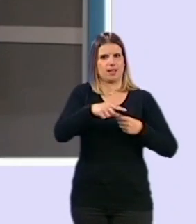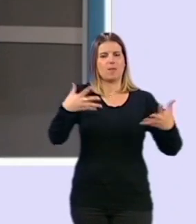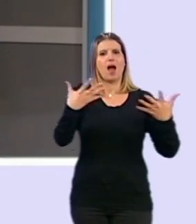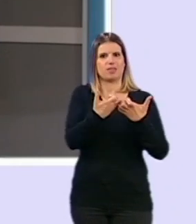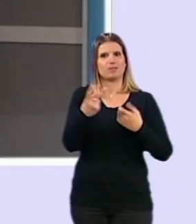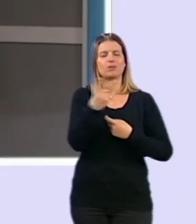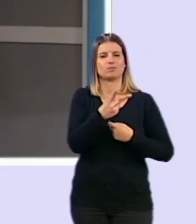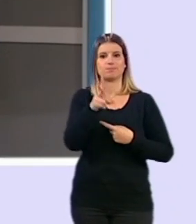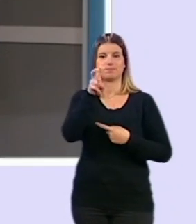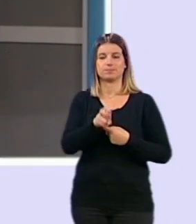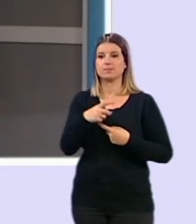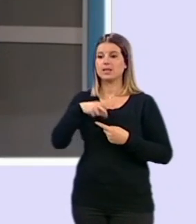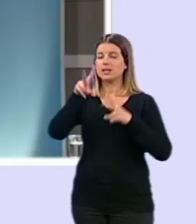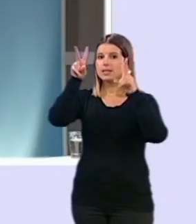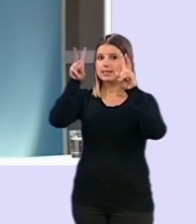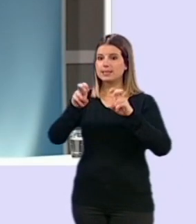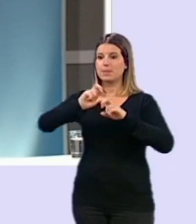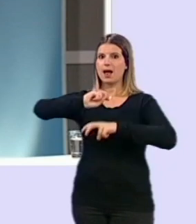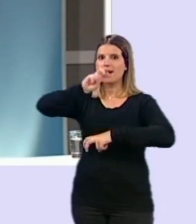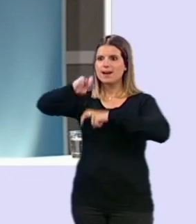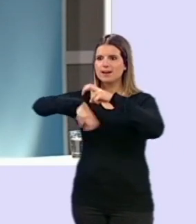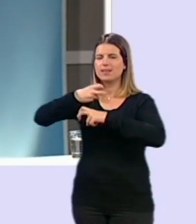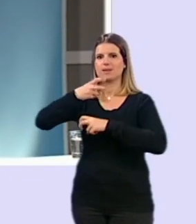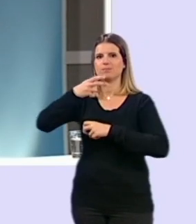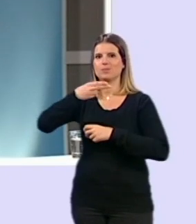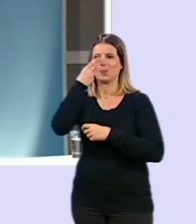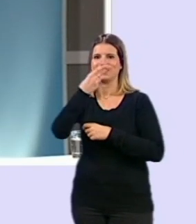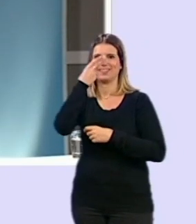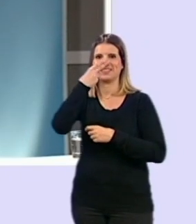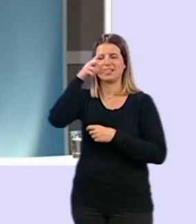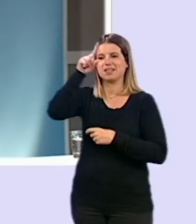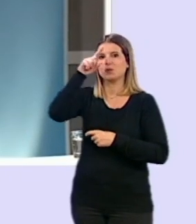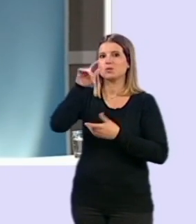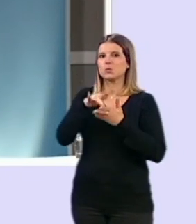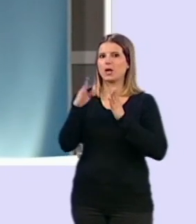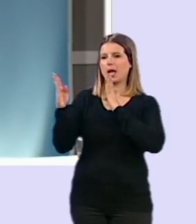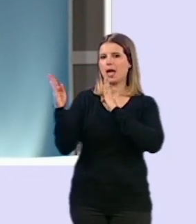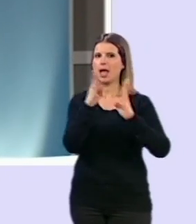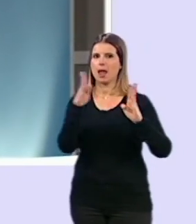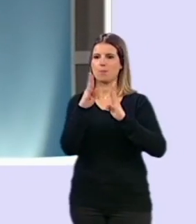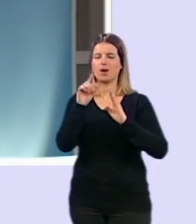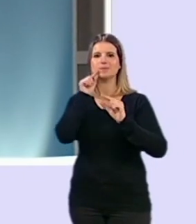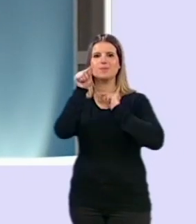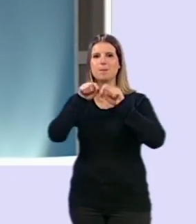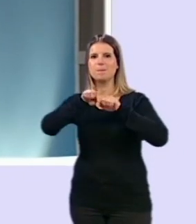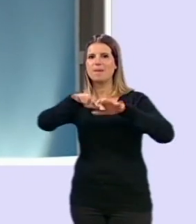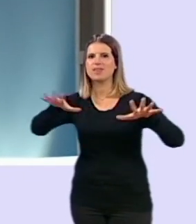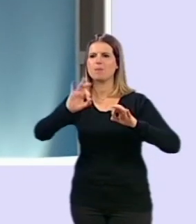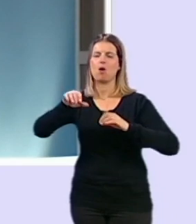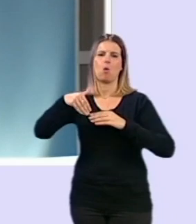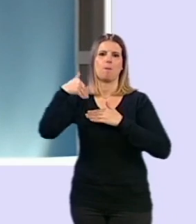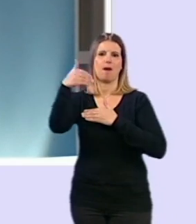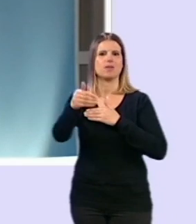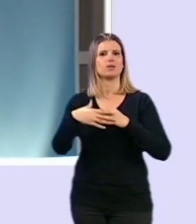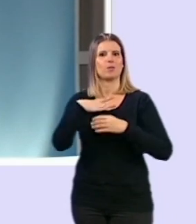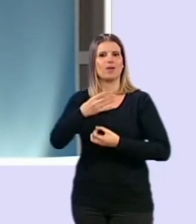reciclaje, de hecho, creo que sería interesante, no sé si en esta época de pandemia, sino más adelante, que nos cuente